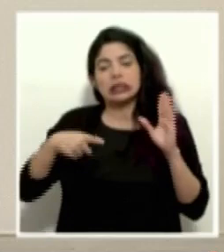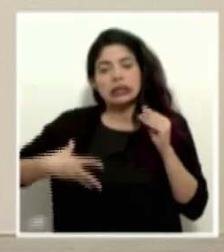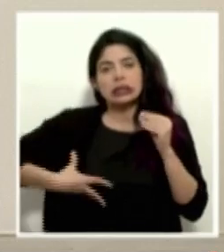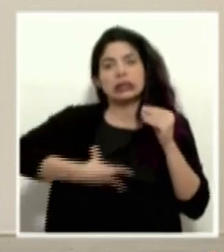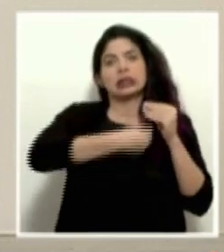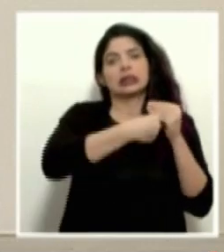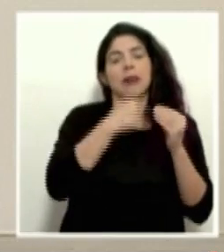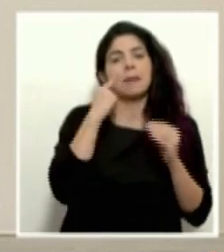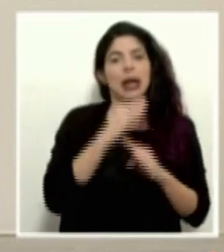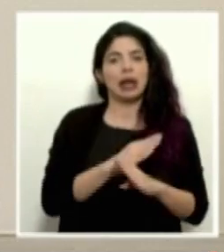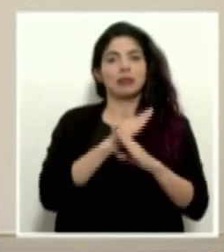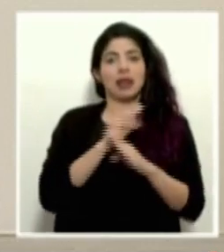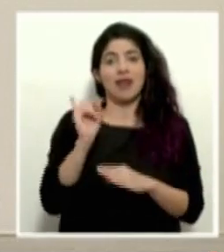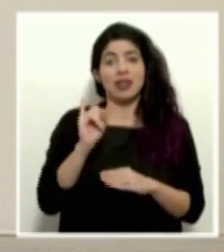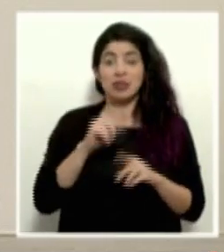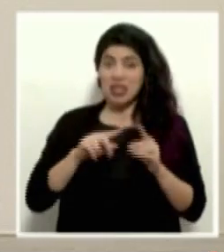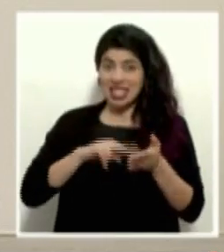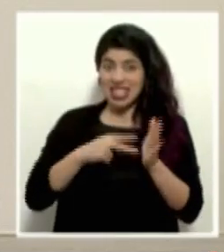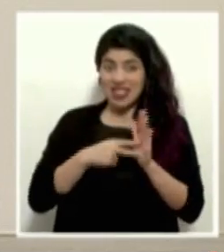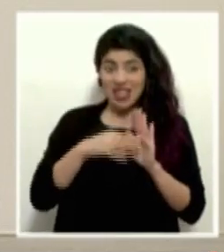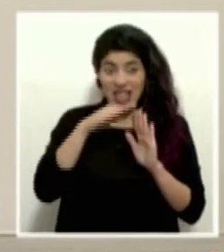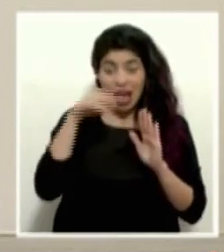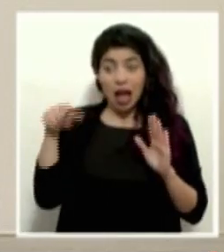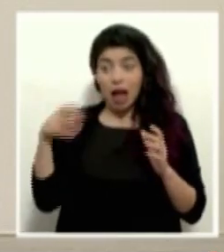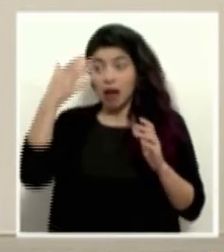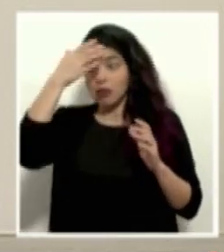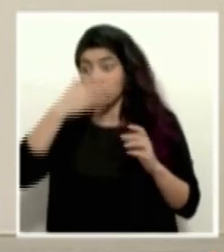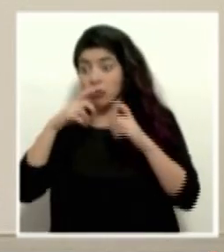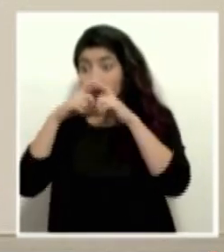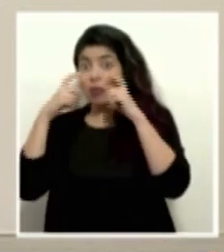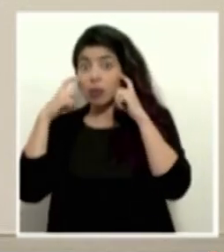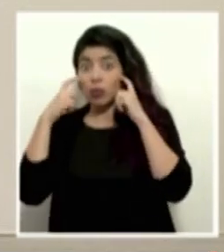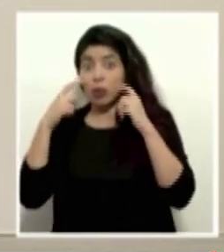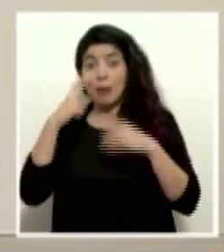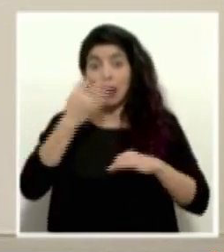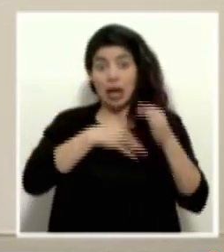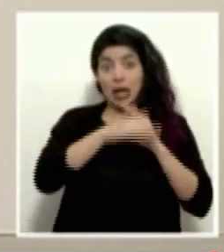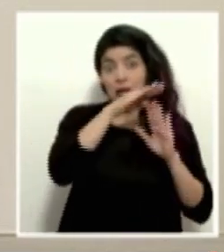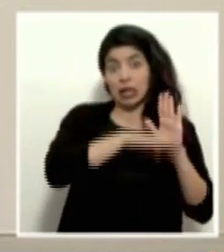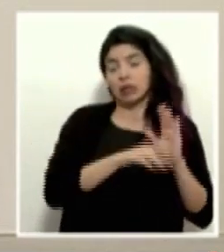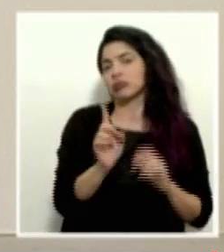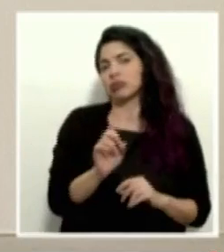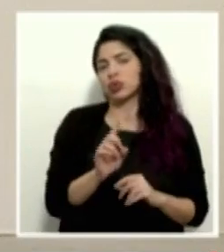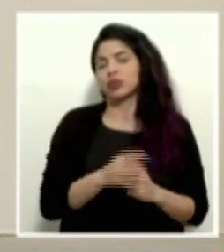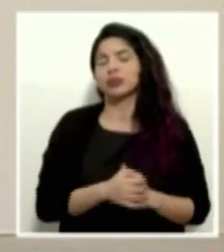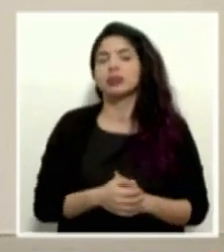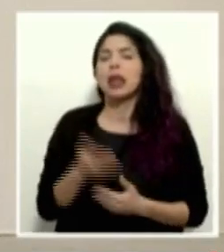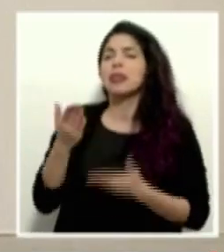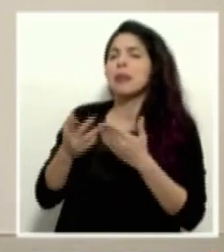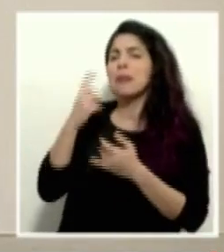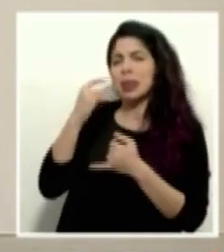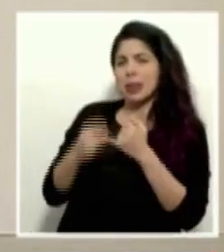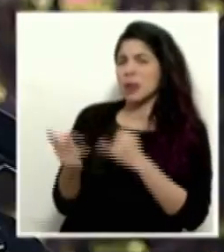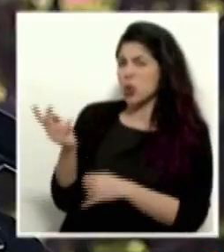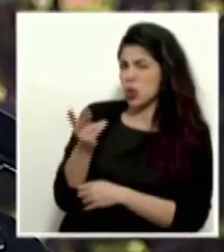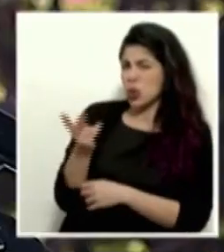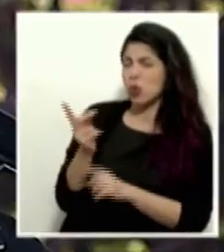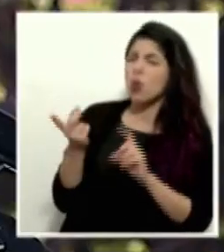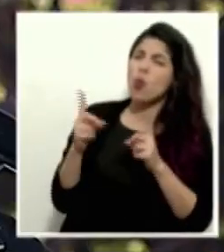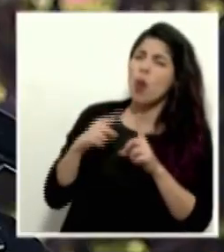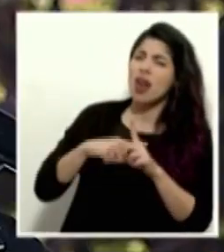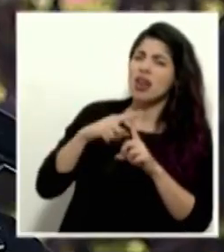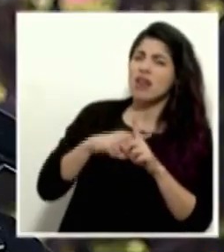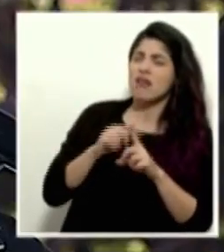posibilidad de infección, pero no es un sustituto, siempre es complementario a todo lo que hemos venido diciendo. Y tal vez para finalizarlo, dos, ¿qué nivel de